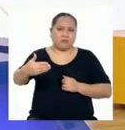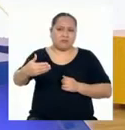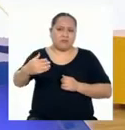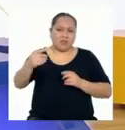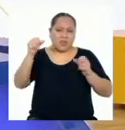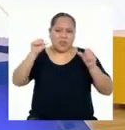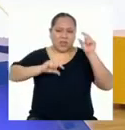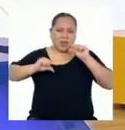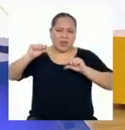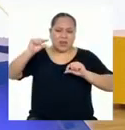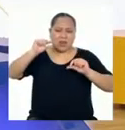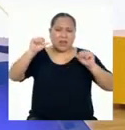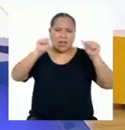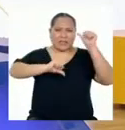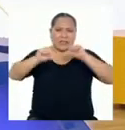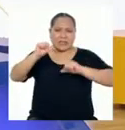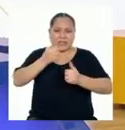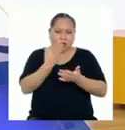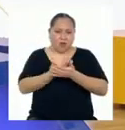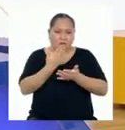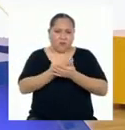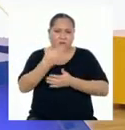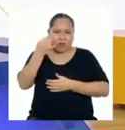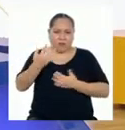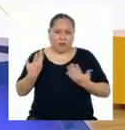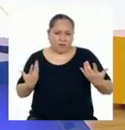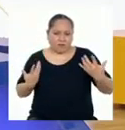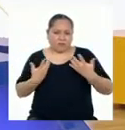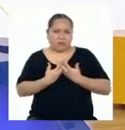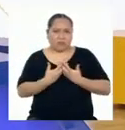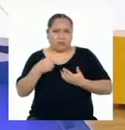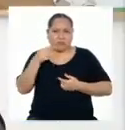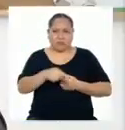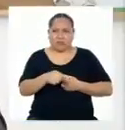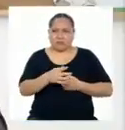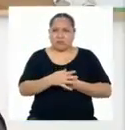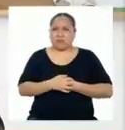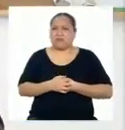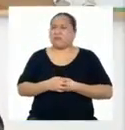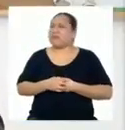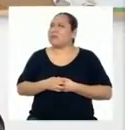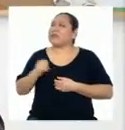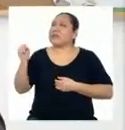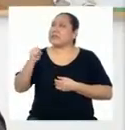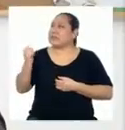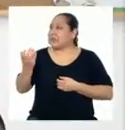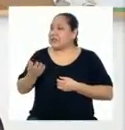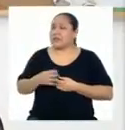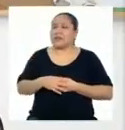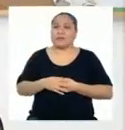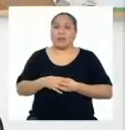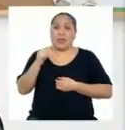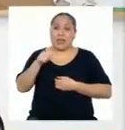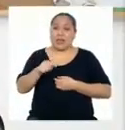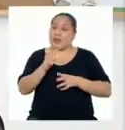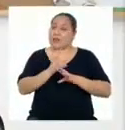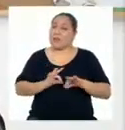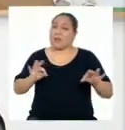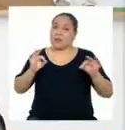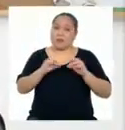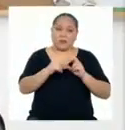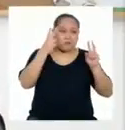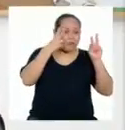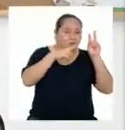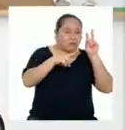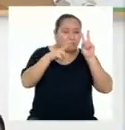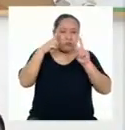que la ciencia confirme realmente que esa relación existía y era generalizable? Exacto. Ahí la importancia de la